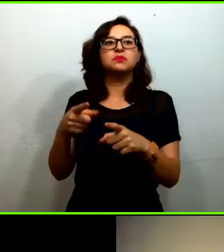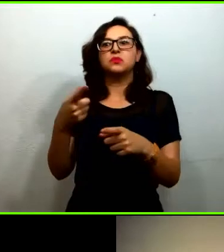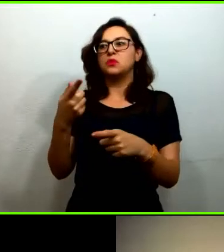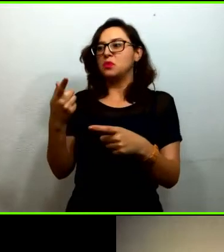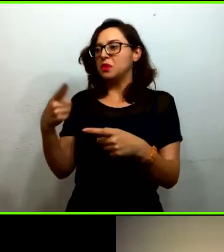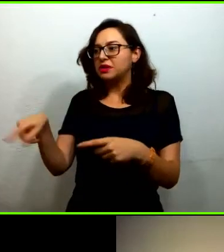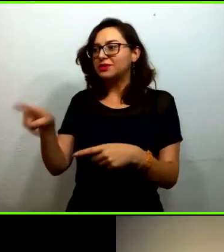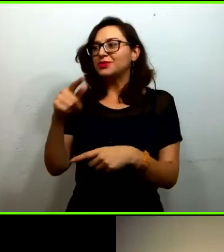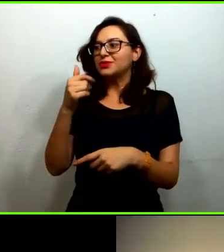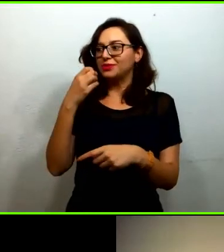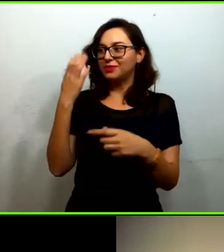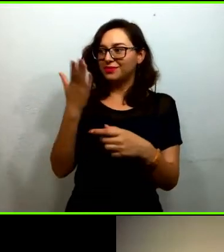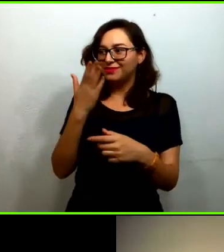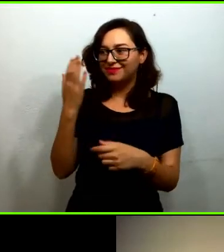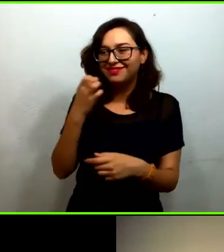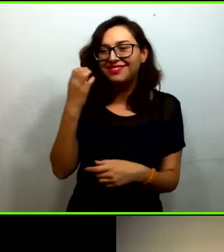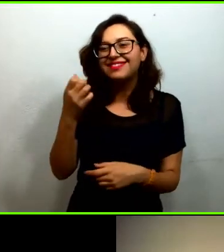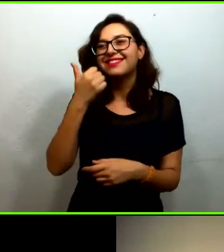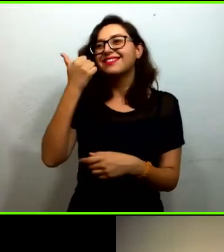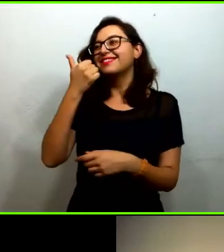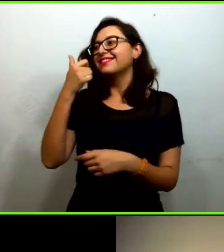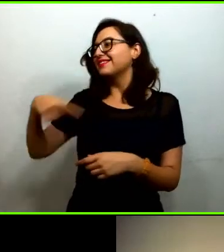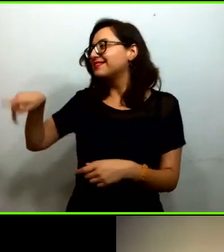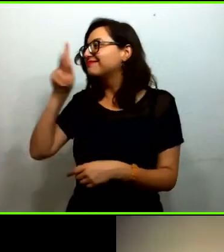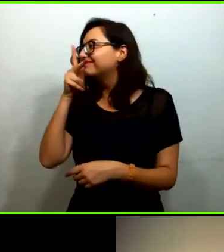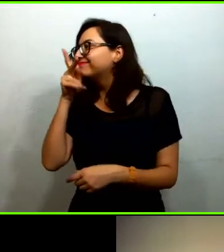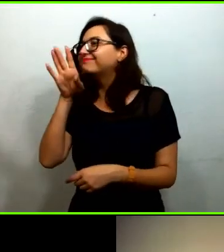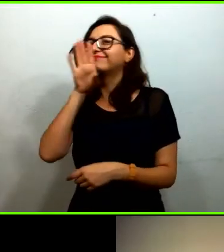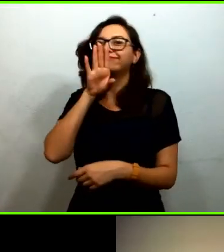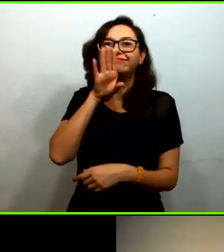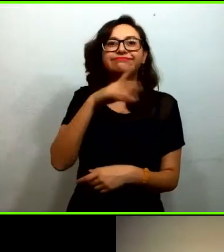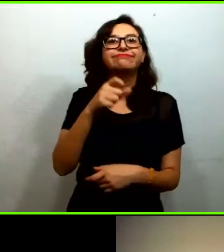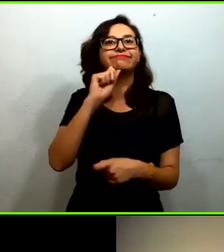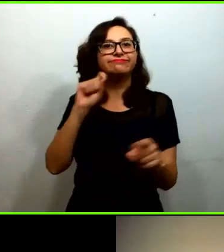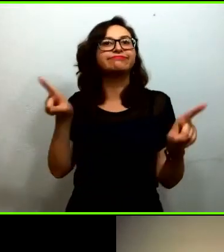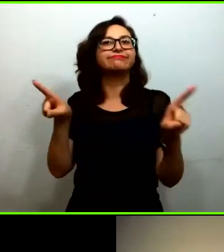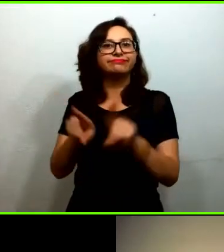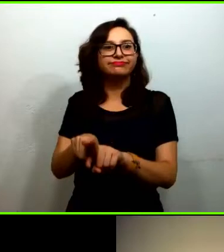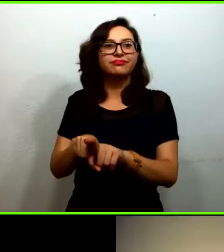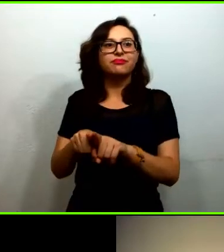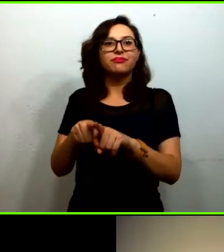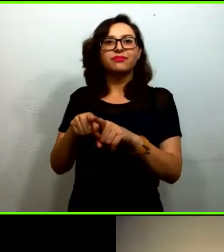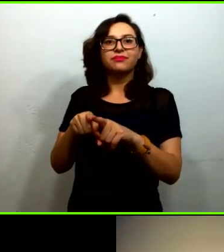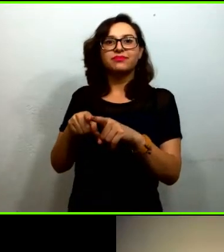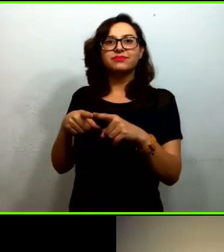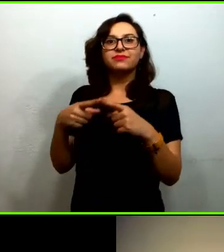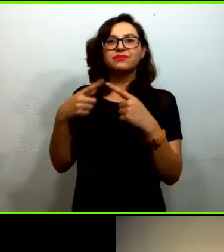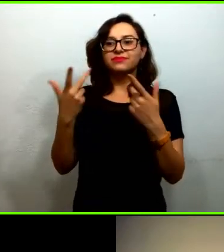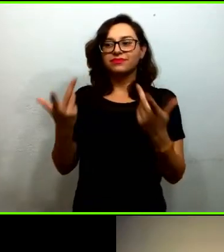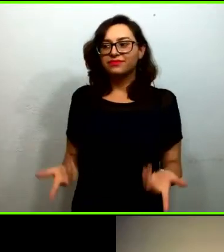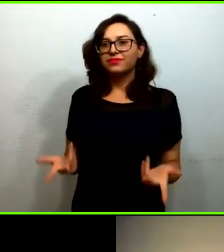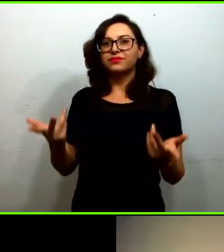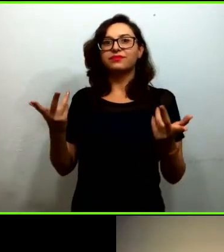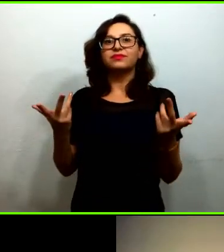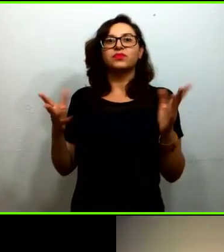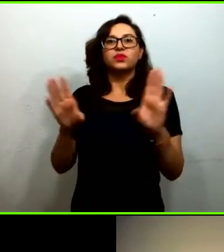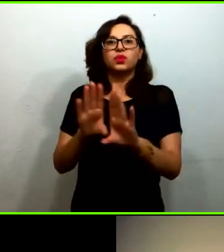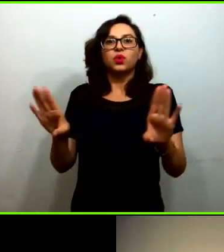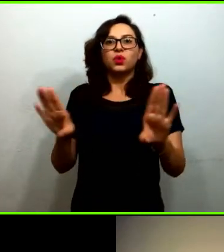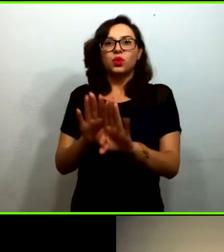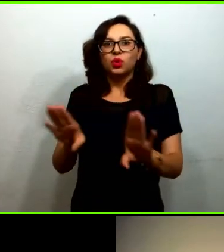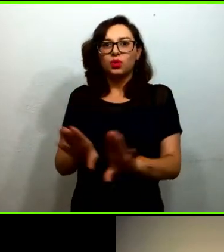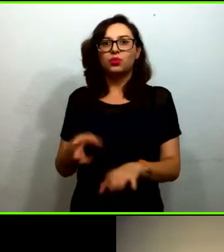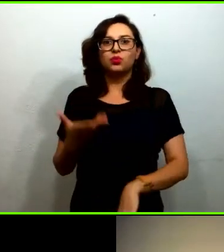de familia sabemos que el apoyo personalizado va a ser fundamental en